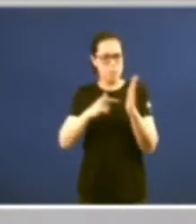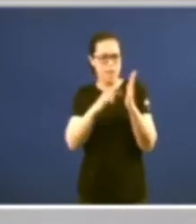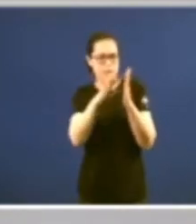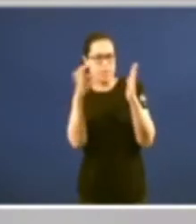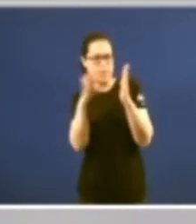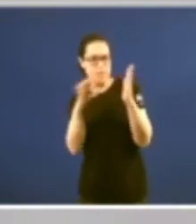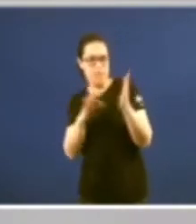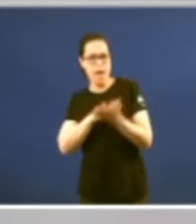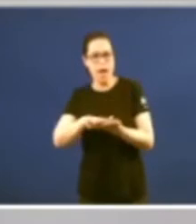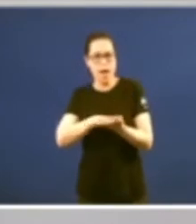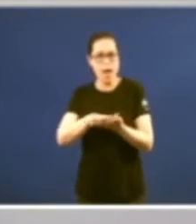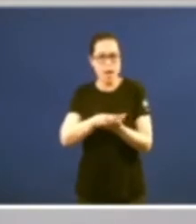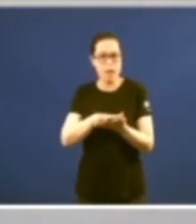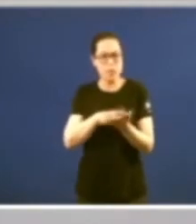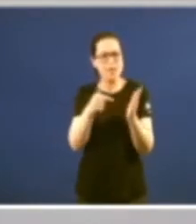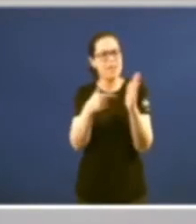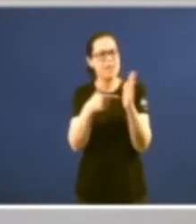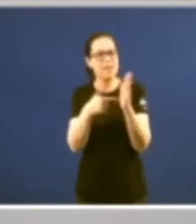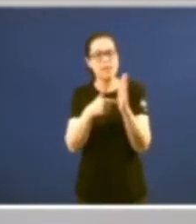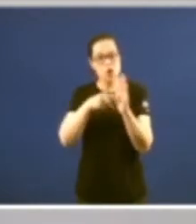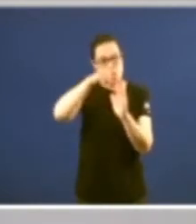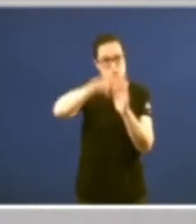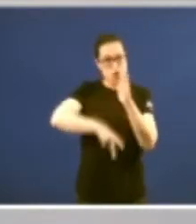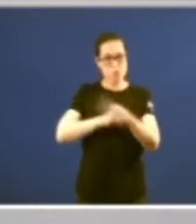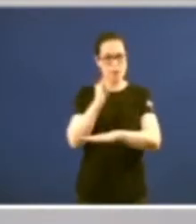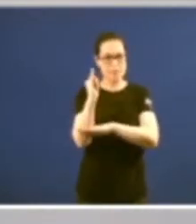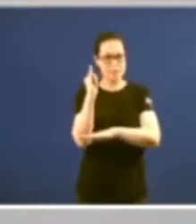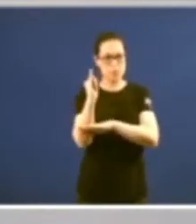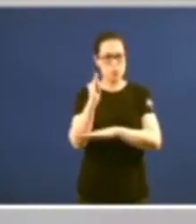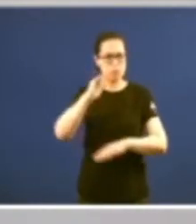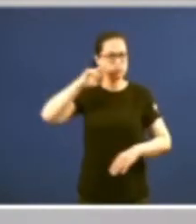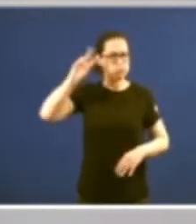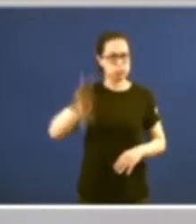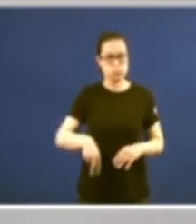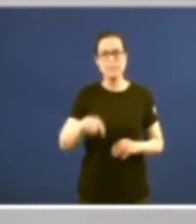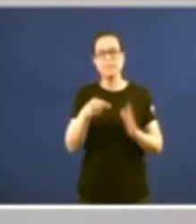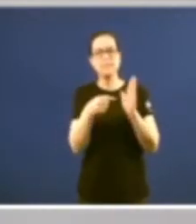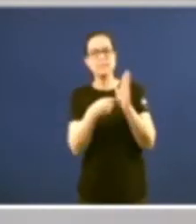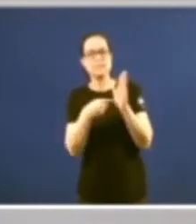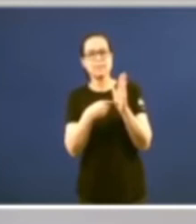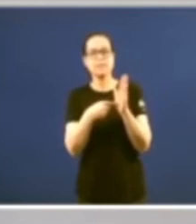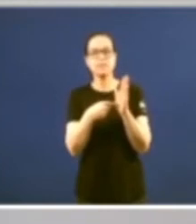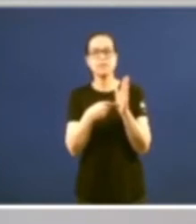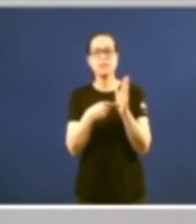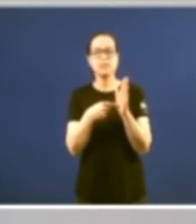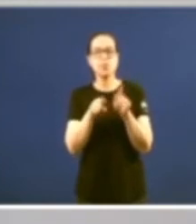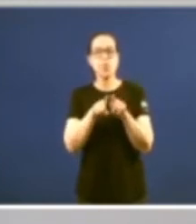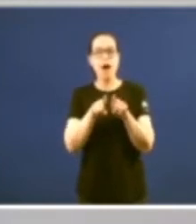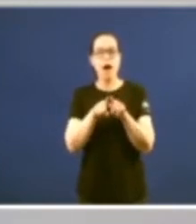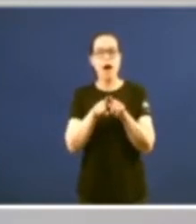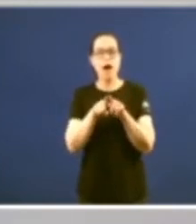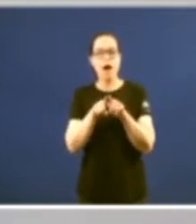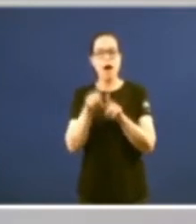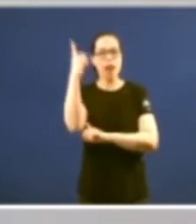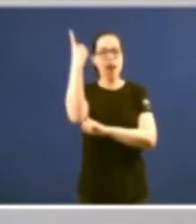lo que tiene esencialmente de norma institucional lo que tiene fundamentalmente de acicate y estímulo para la